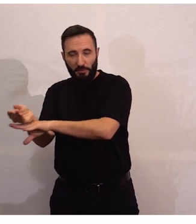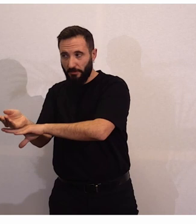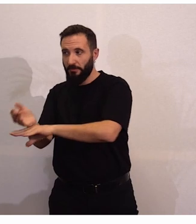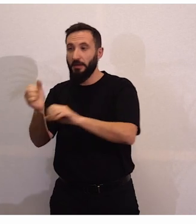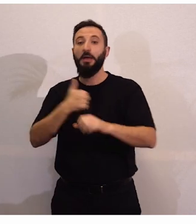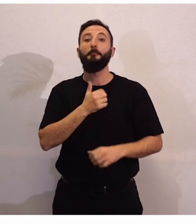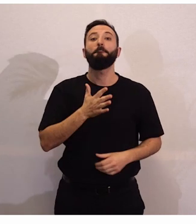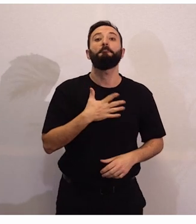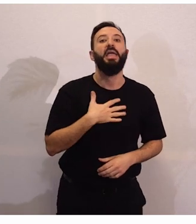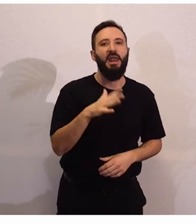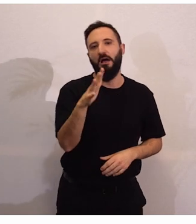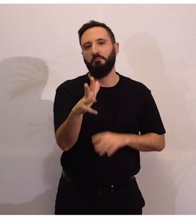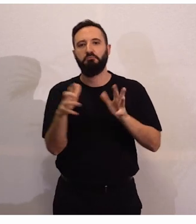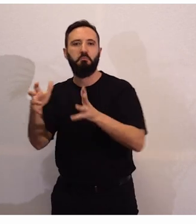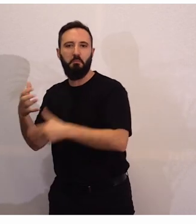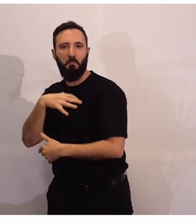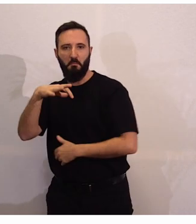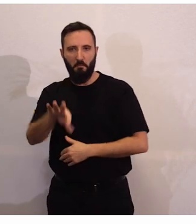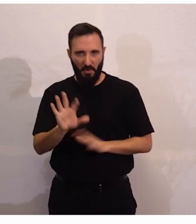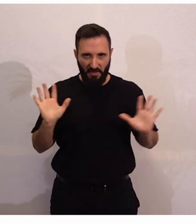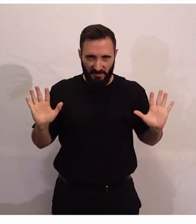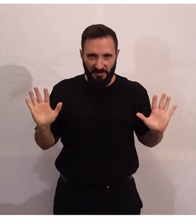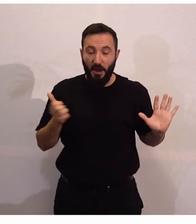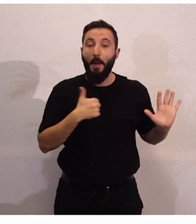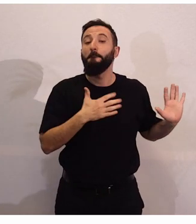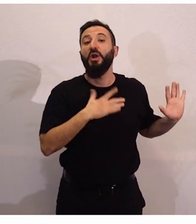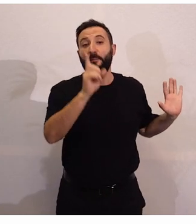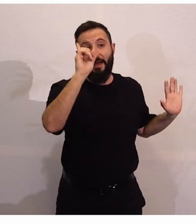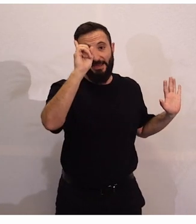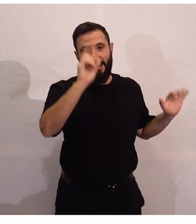Que mañana sí... Mañana sí se lo puede llevar.